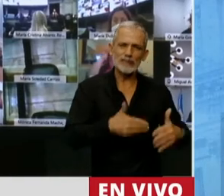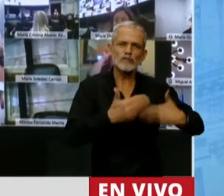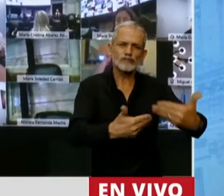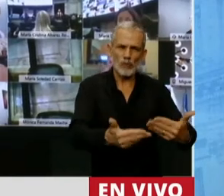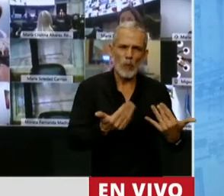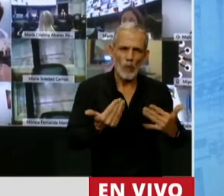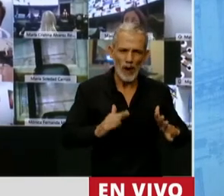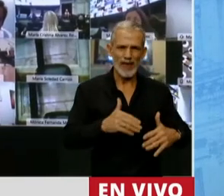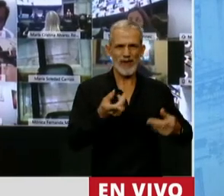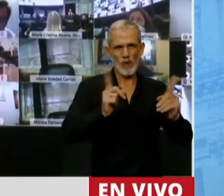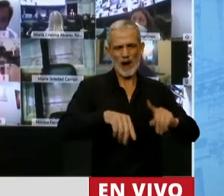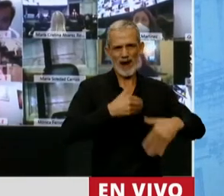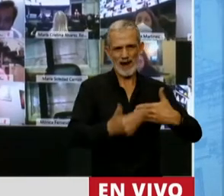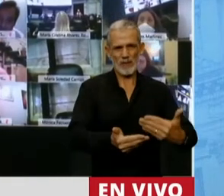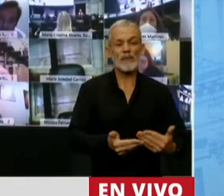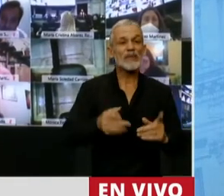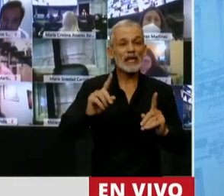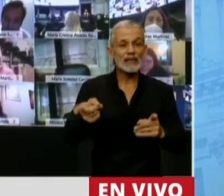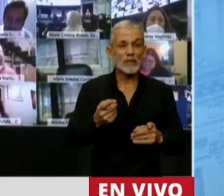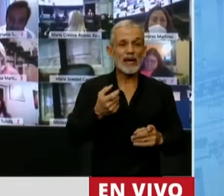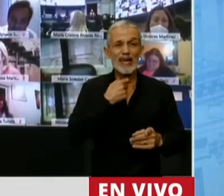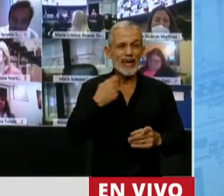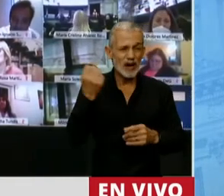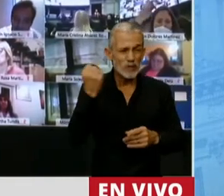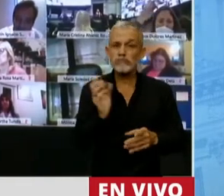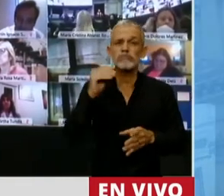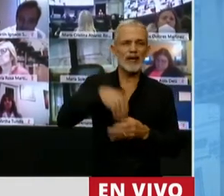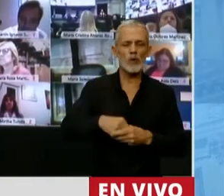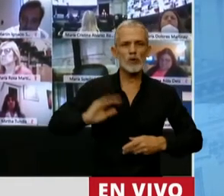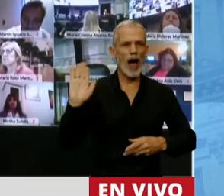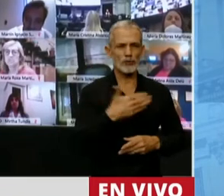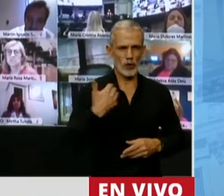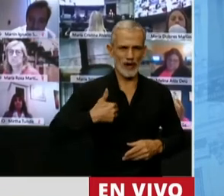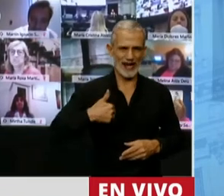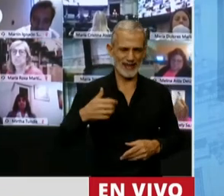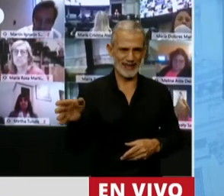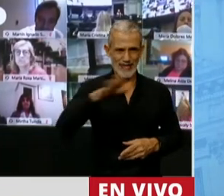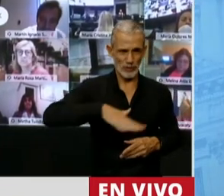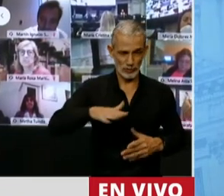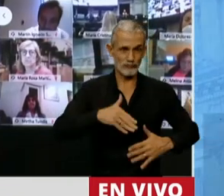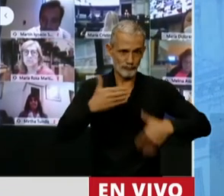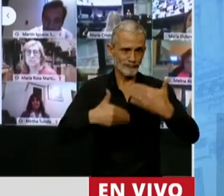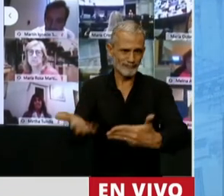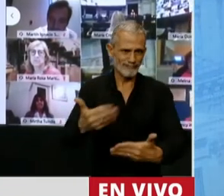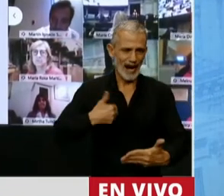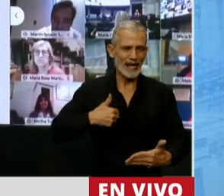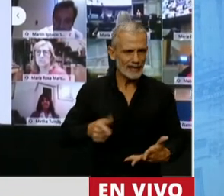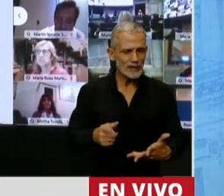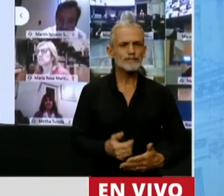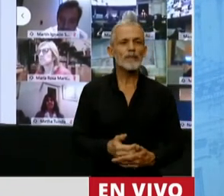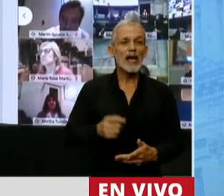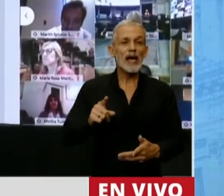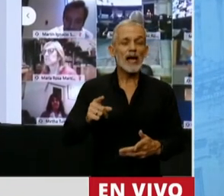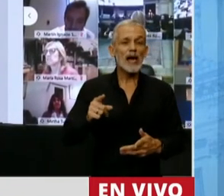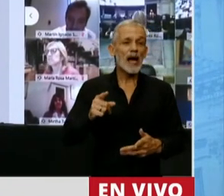incluirnos a todos los argentinos en este crecimiento, que tiene un fuerte